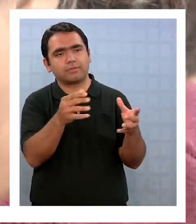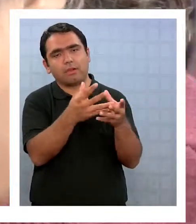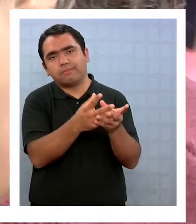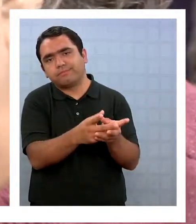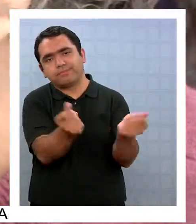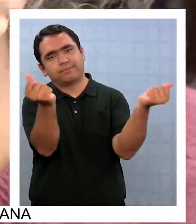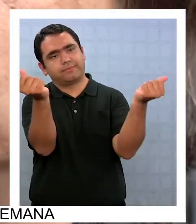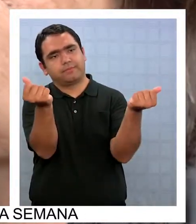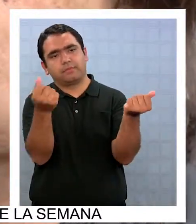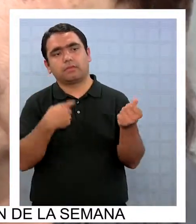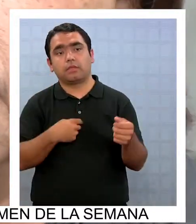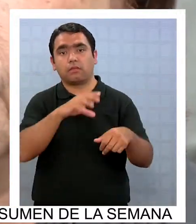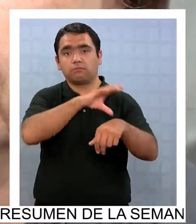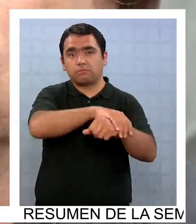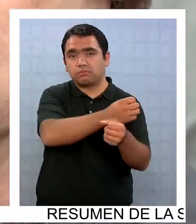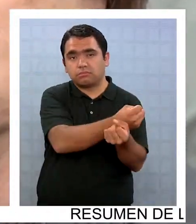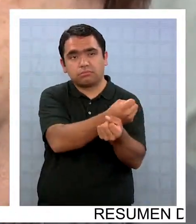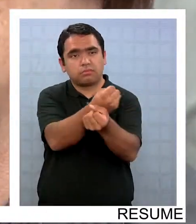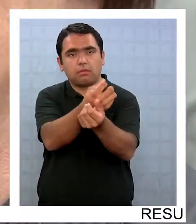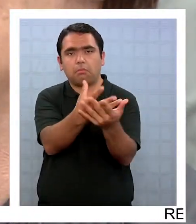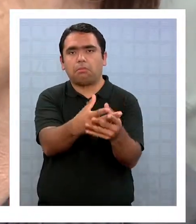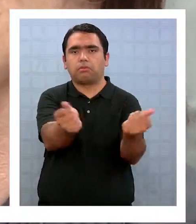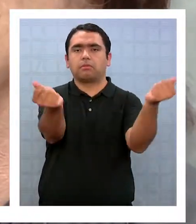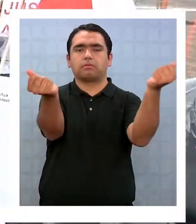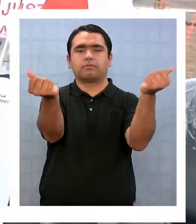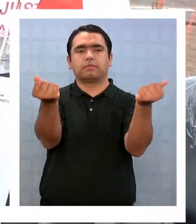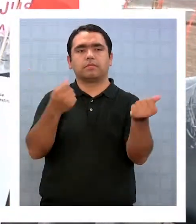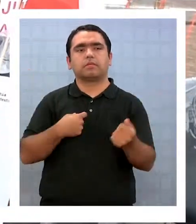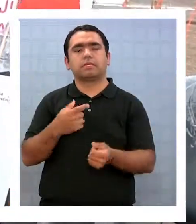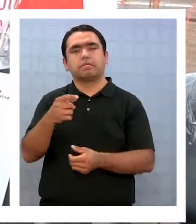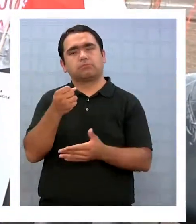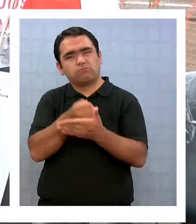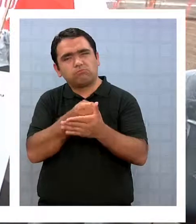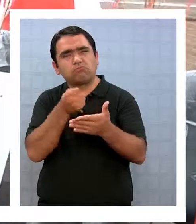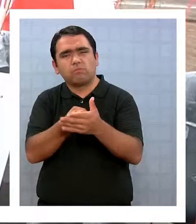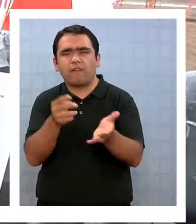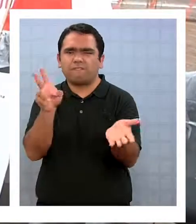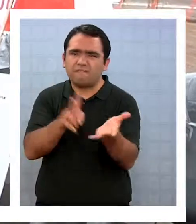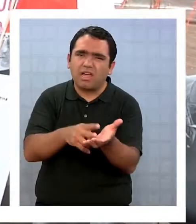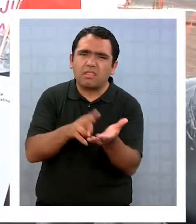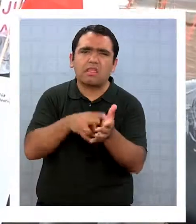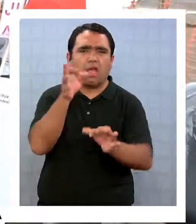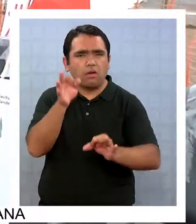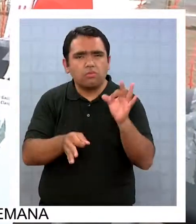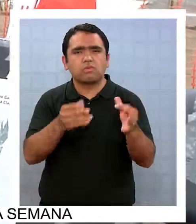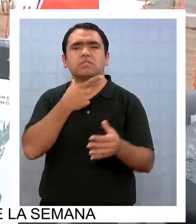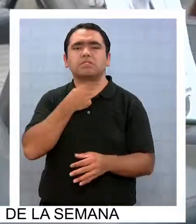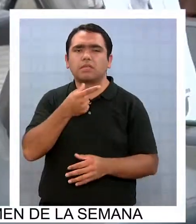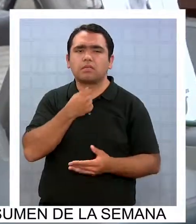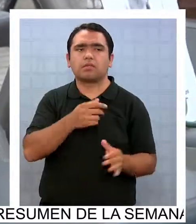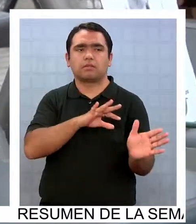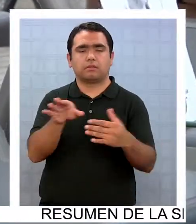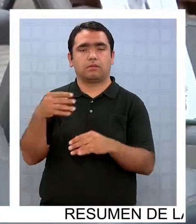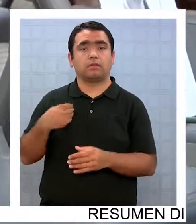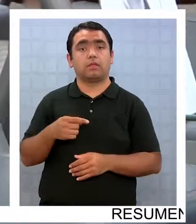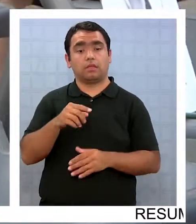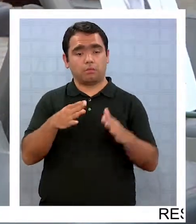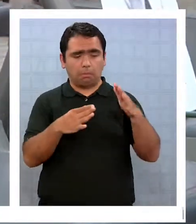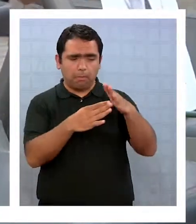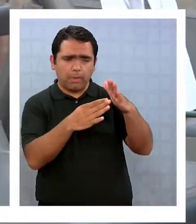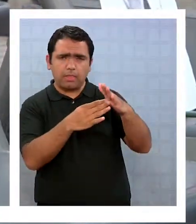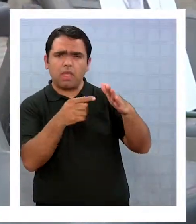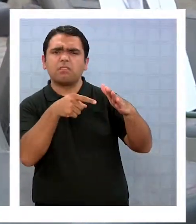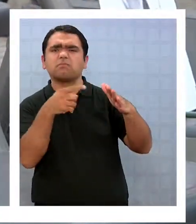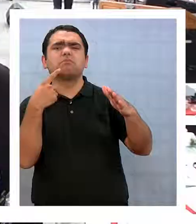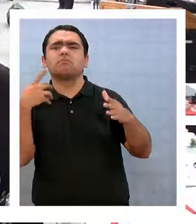de sus detenciones, recalcando que están en la campaña de verdad y justicia ahora. Está pendiente lo más importante y